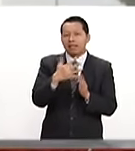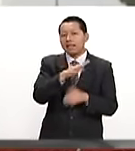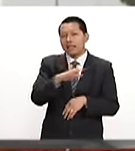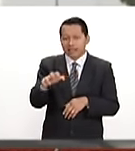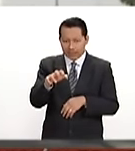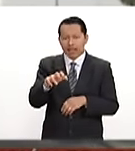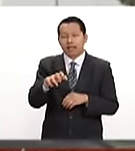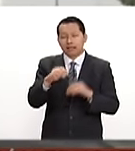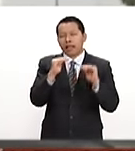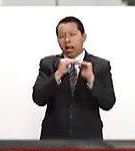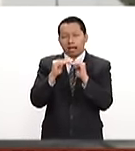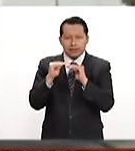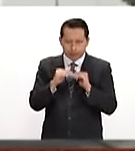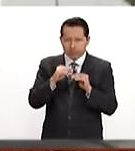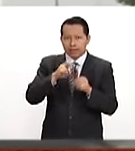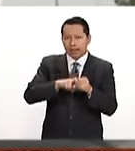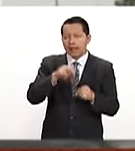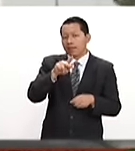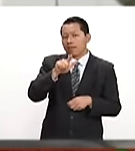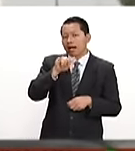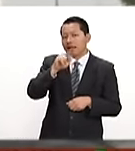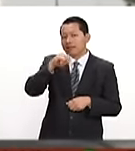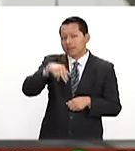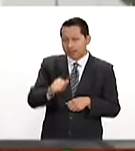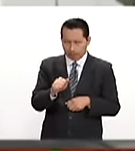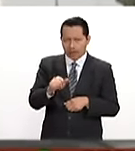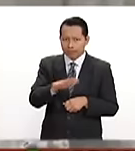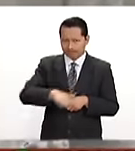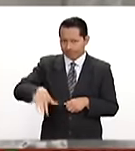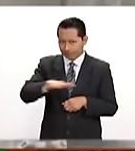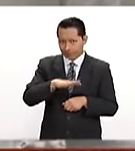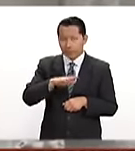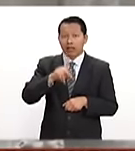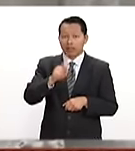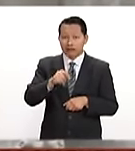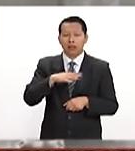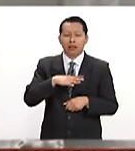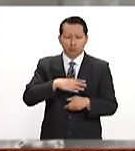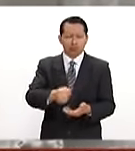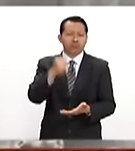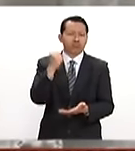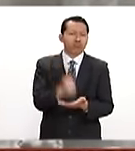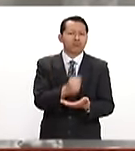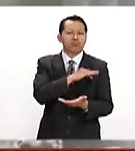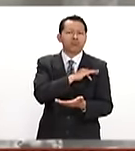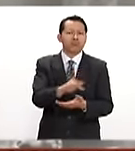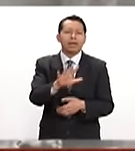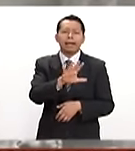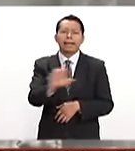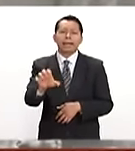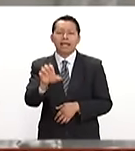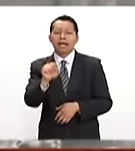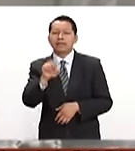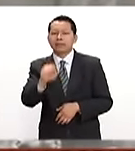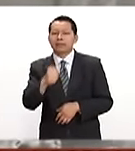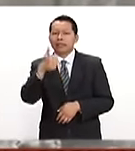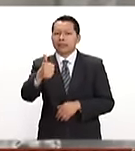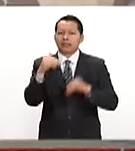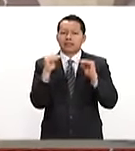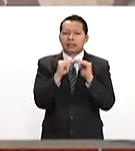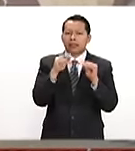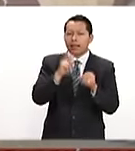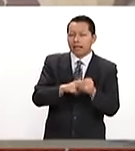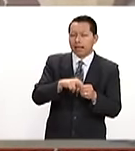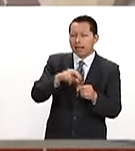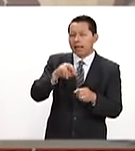territorios palestinos ocupados de Cisjordania. Estos se suman a la aprobación de 566 casas